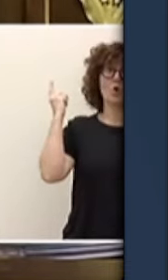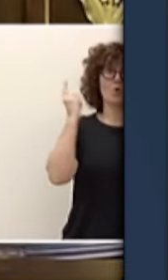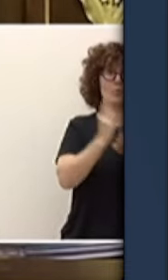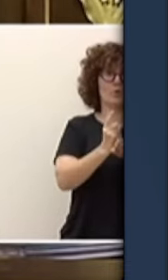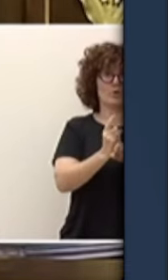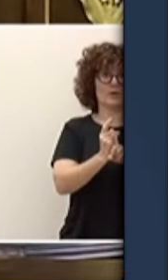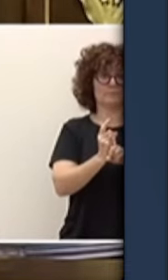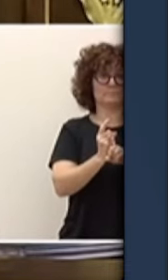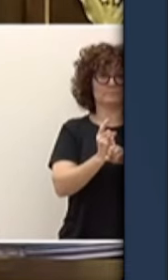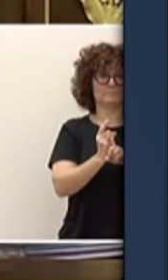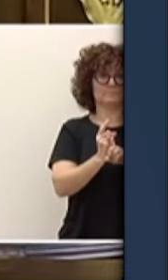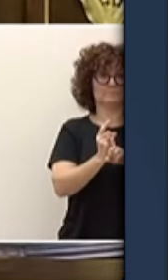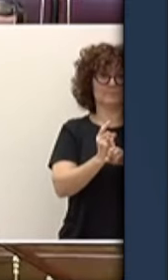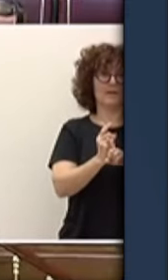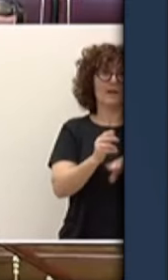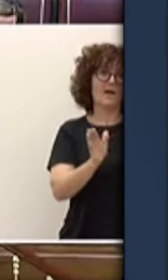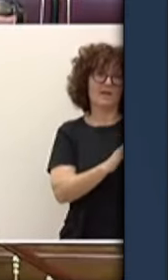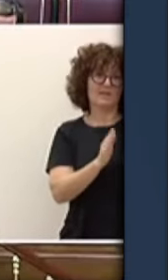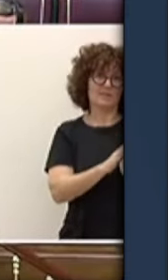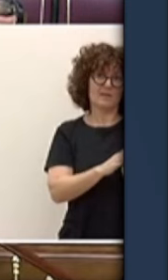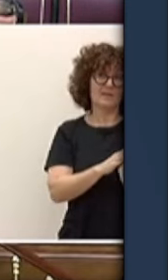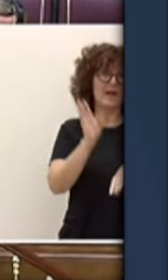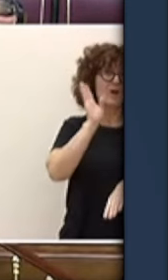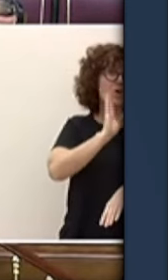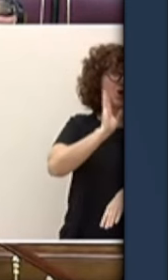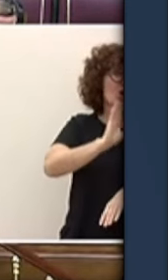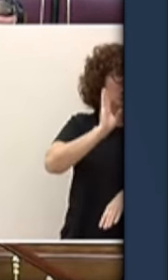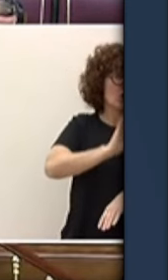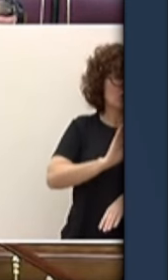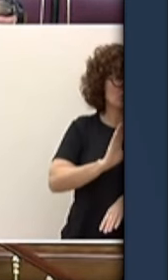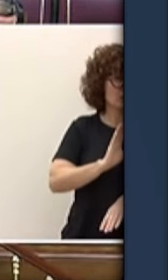representa termino presidenta y por desgracia